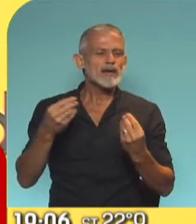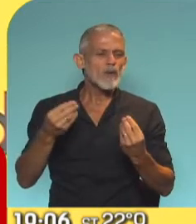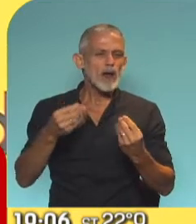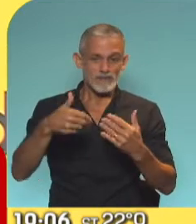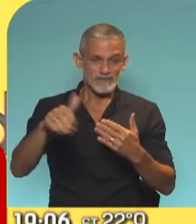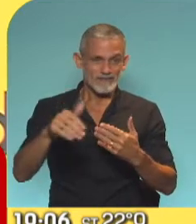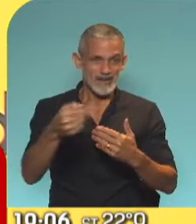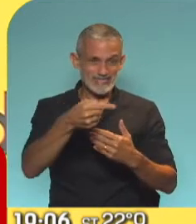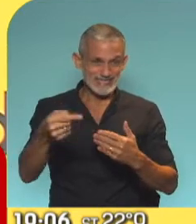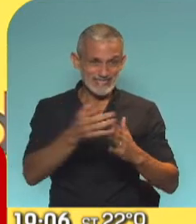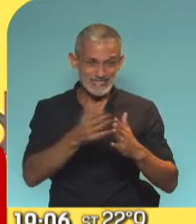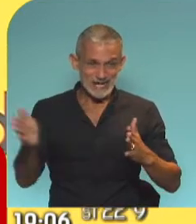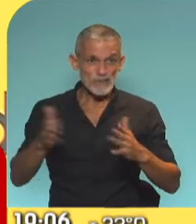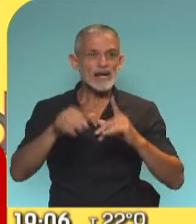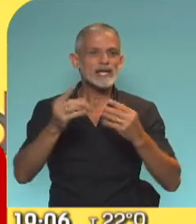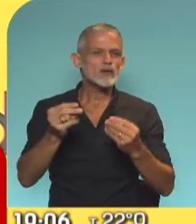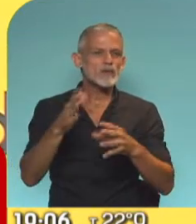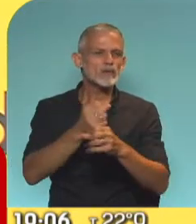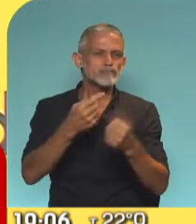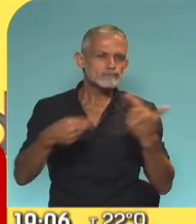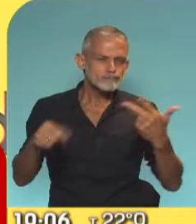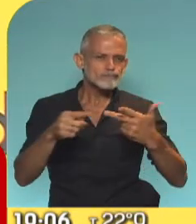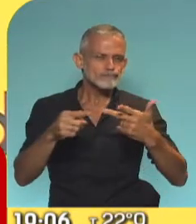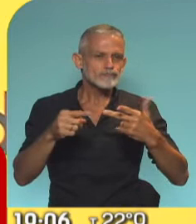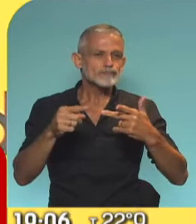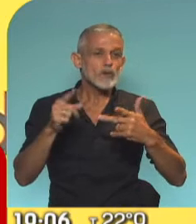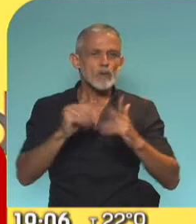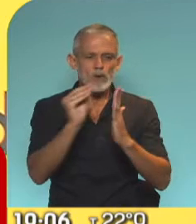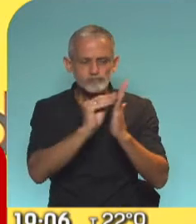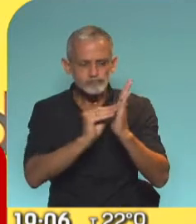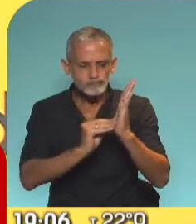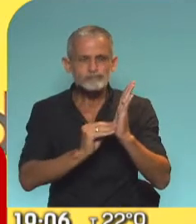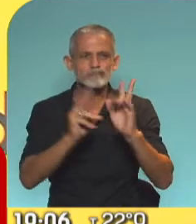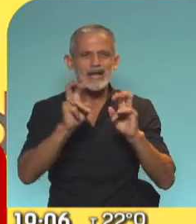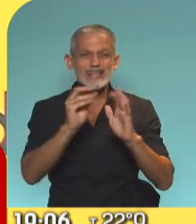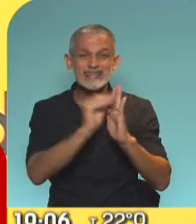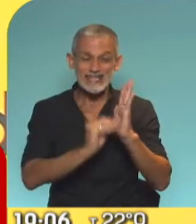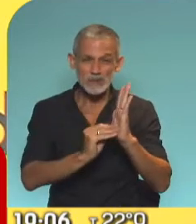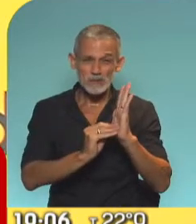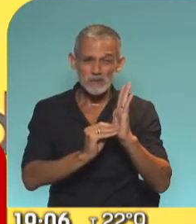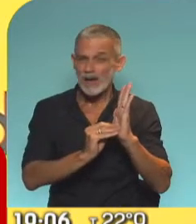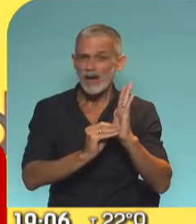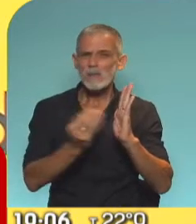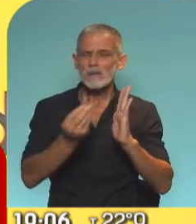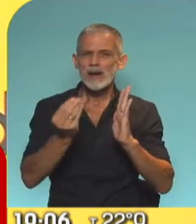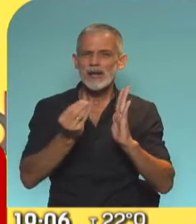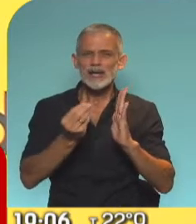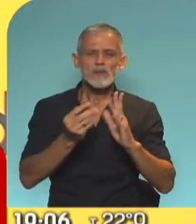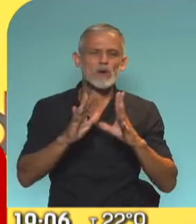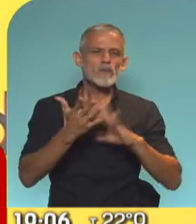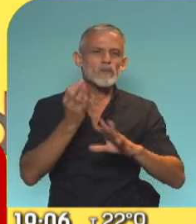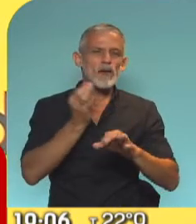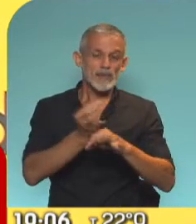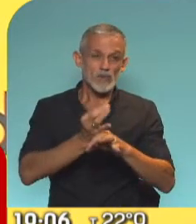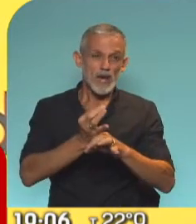próximas semanas, sino también la construcción de una agenda que permita la consolidación de un sistema educativo